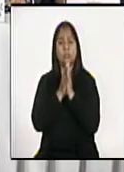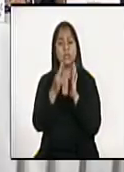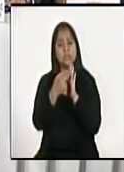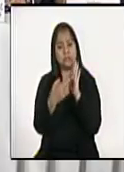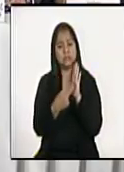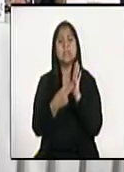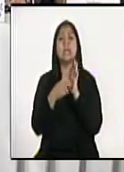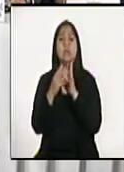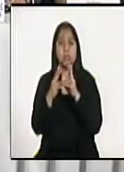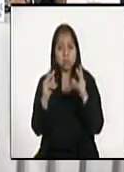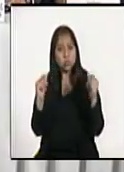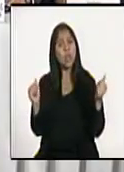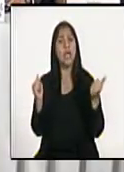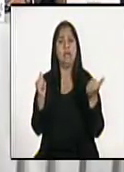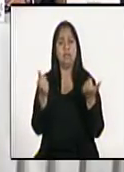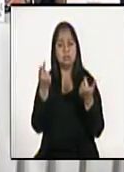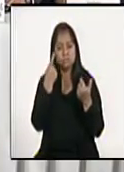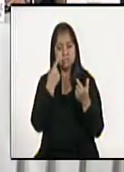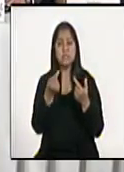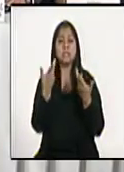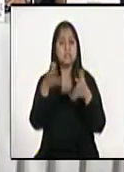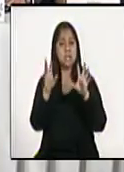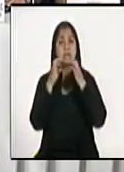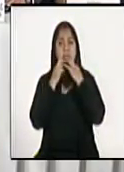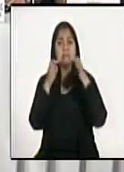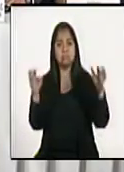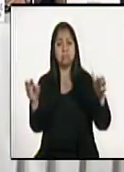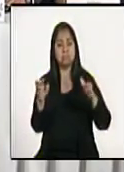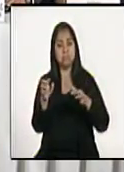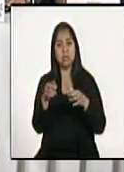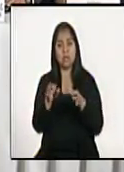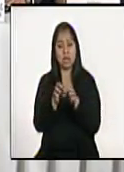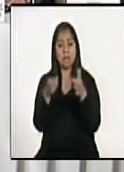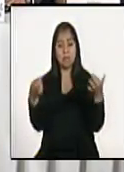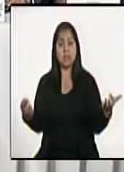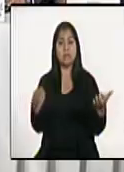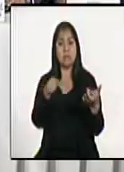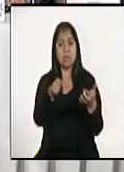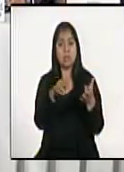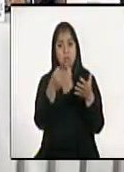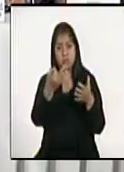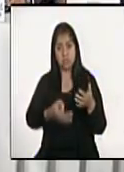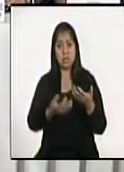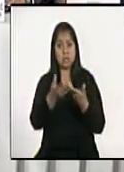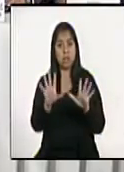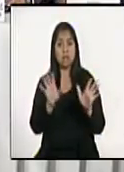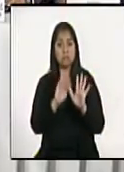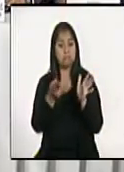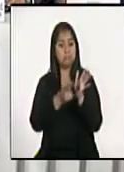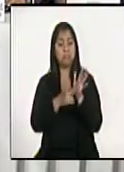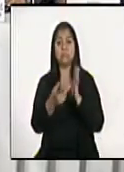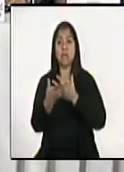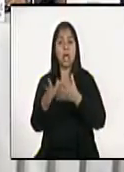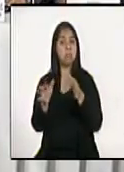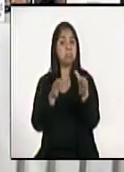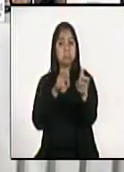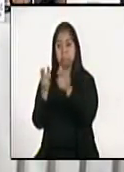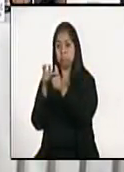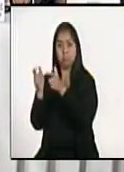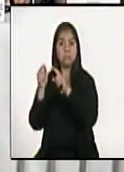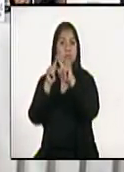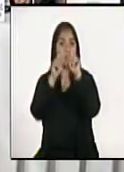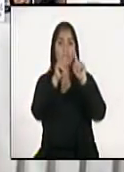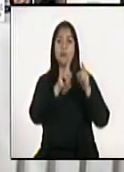el cual fue publicado ya en el diario oficial y ya se está implementando y se está coordinando con los